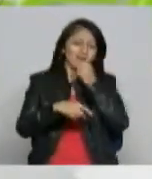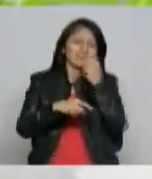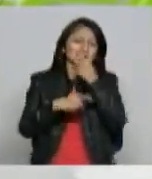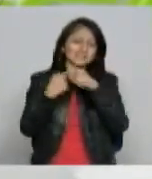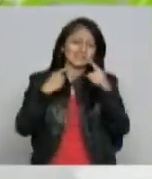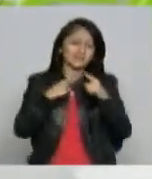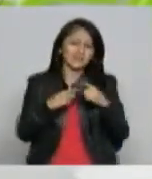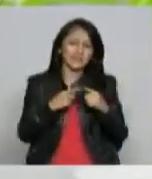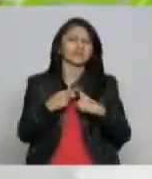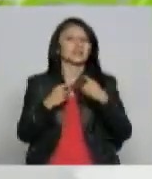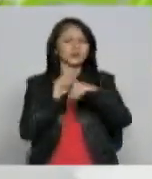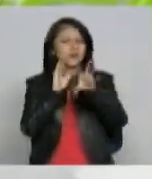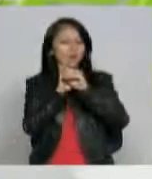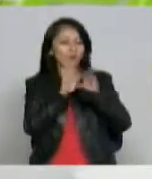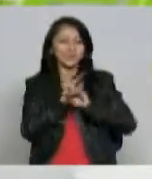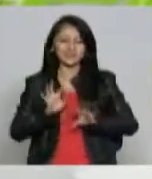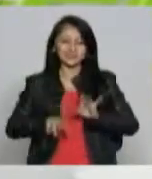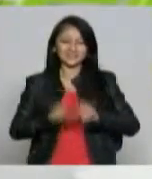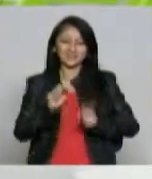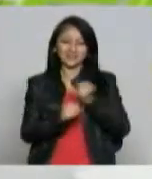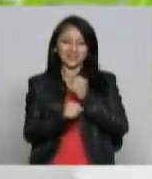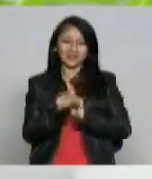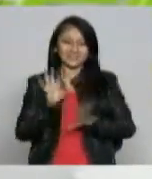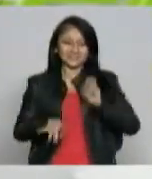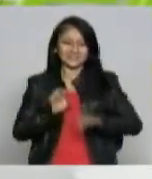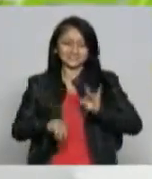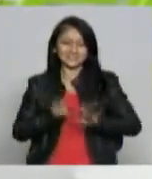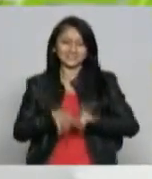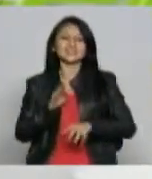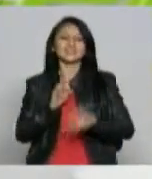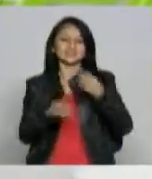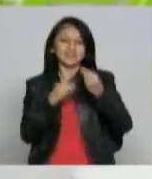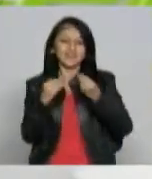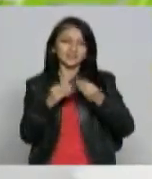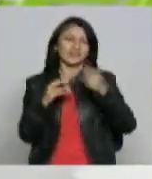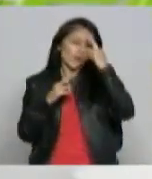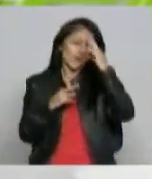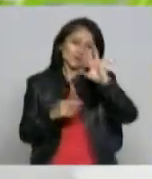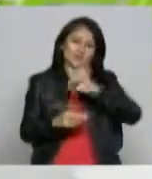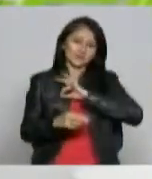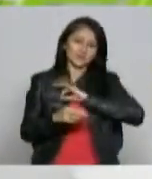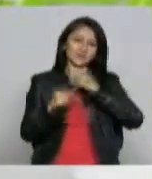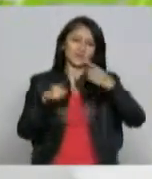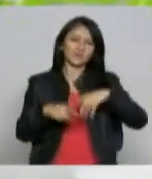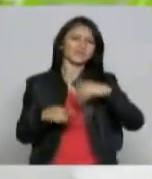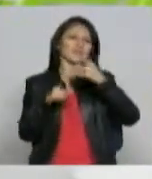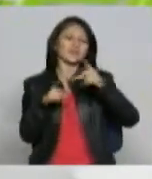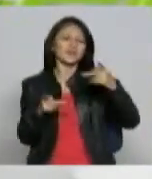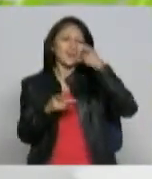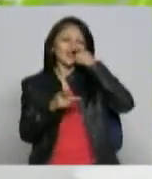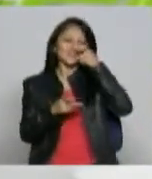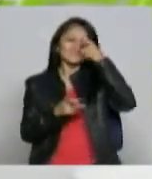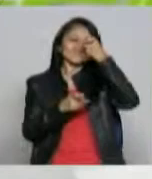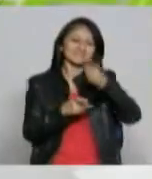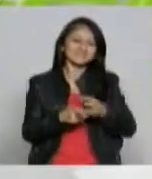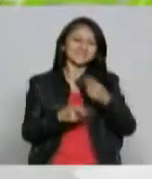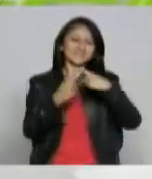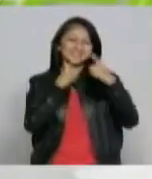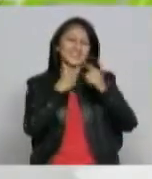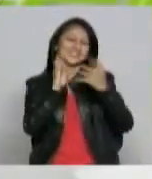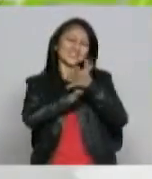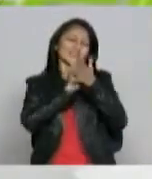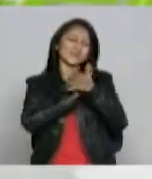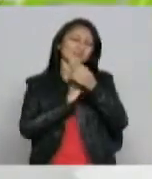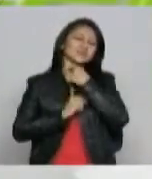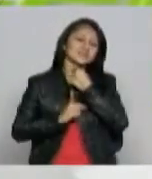inmortalizó a los tinterillos con Cínico y Caspa e hizo un homenaje a los porteros con las ocurrencias de Néstor Elí se